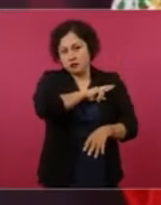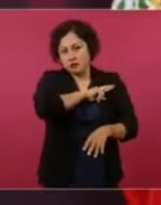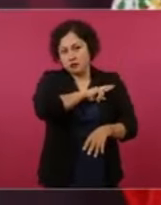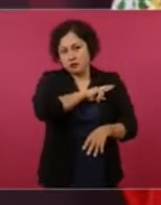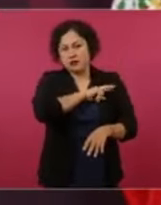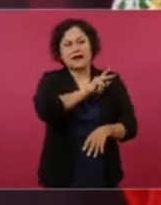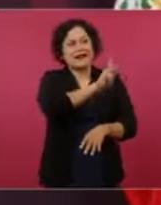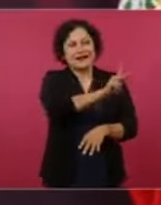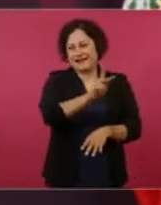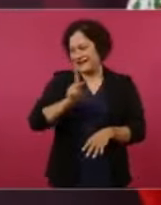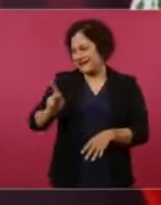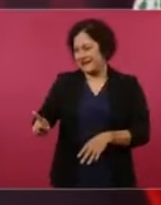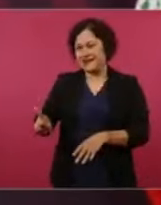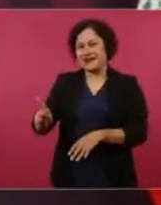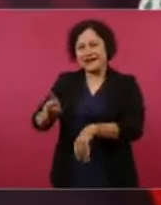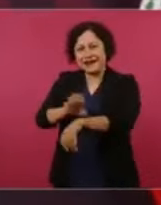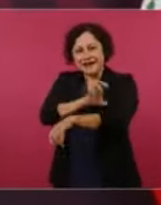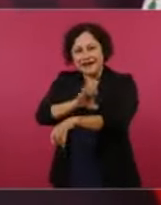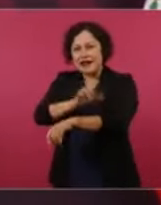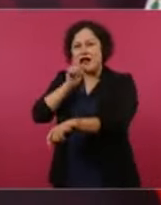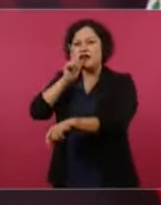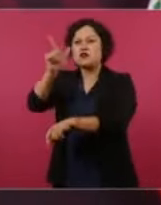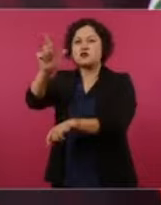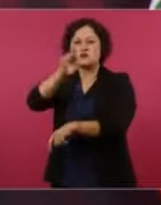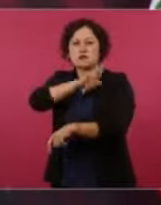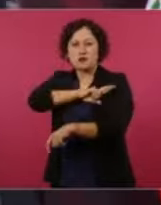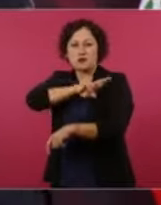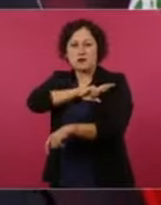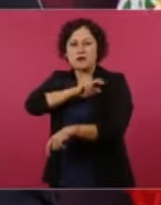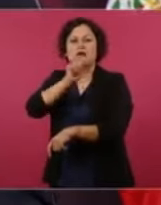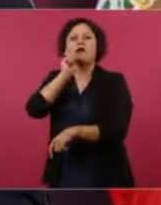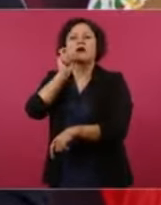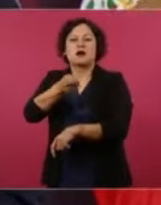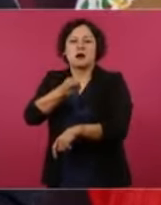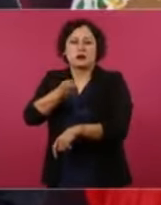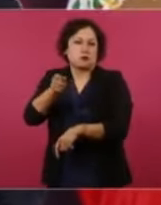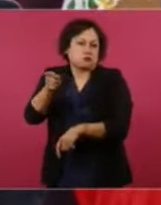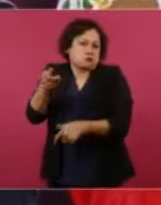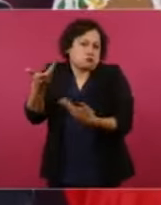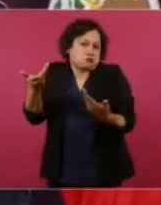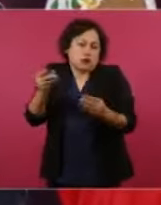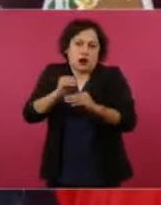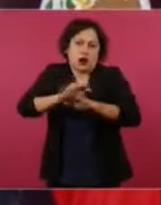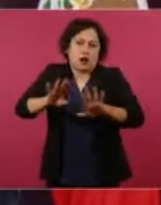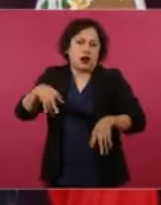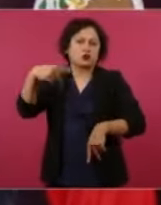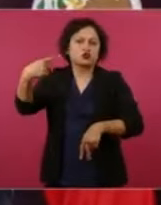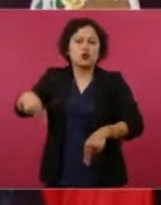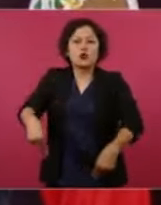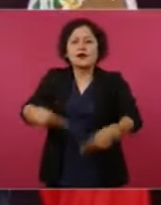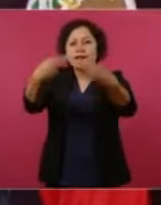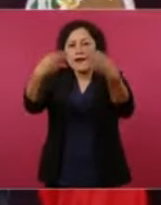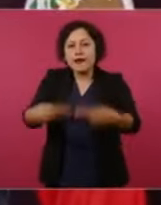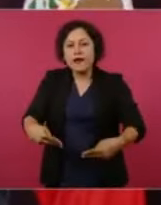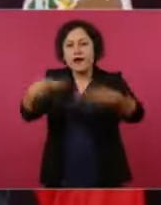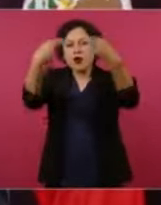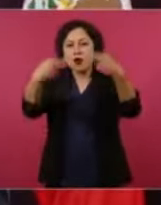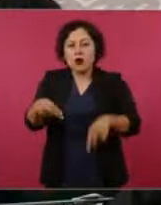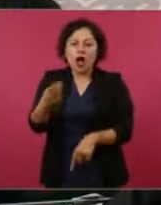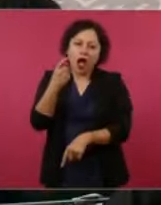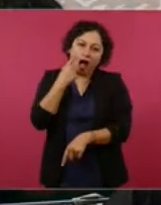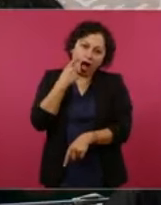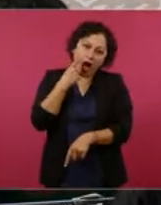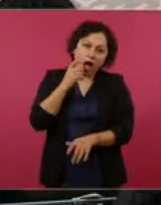particulares, pues van al negocio y a veces al lucro.